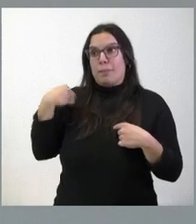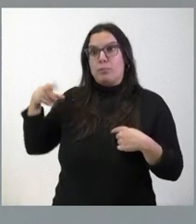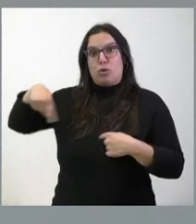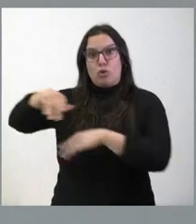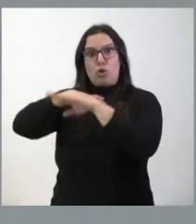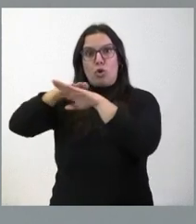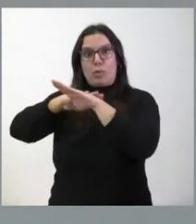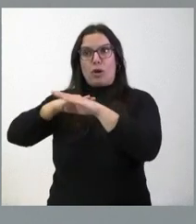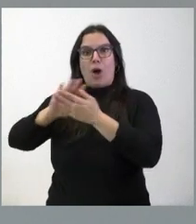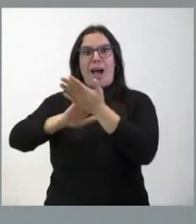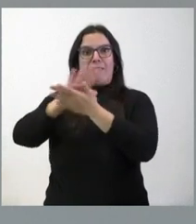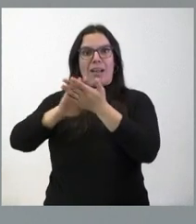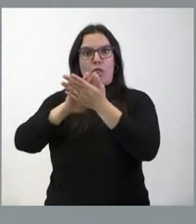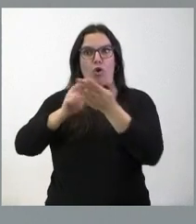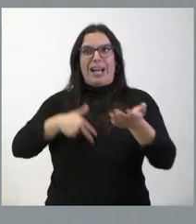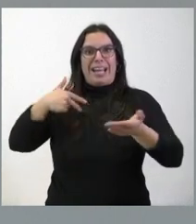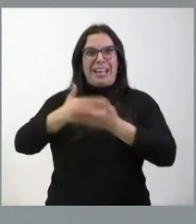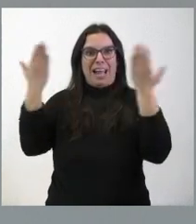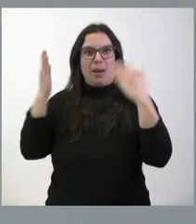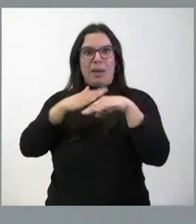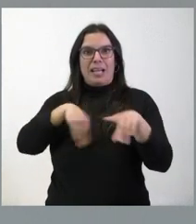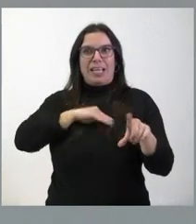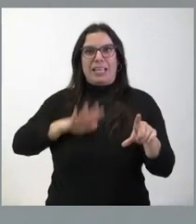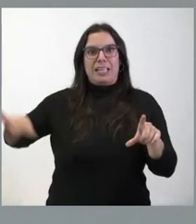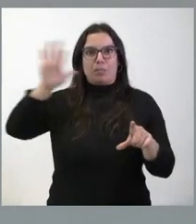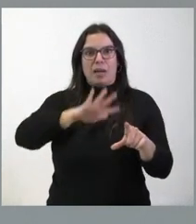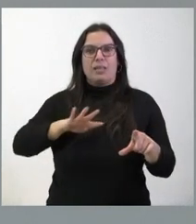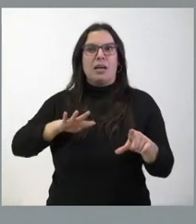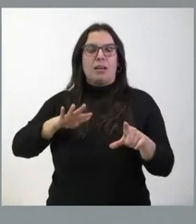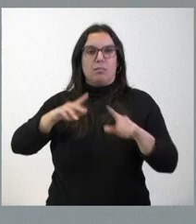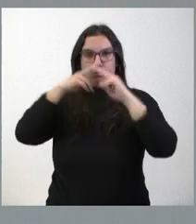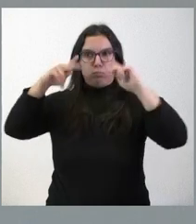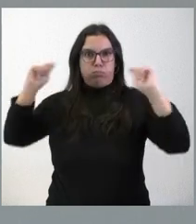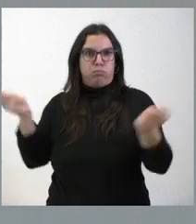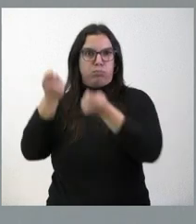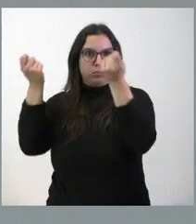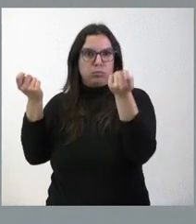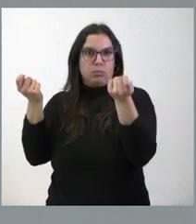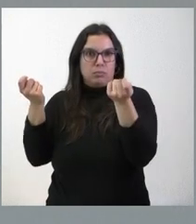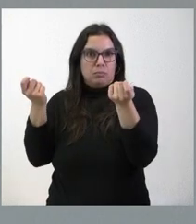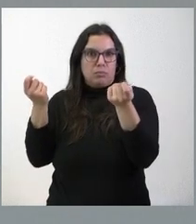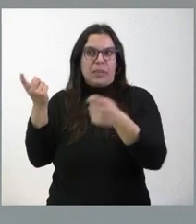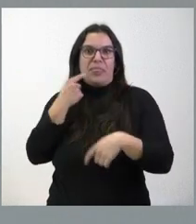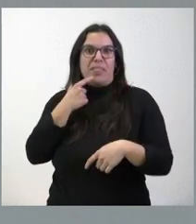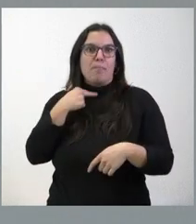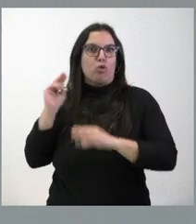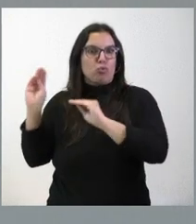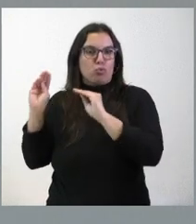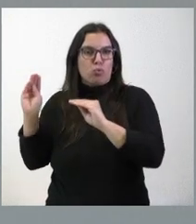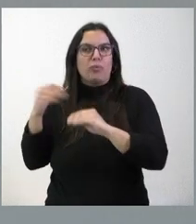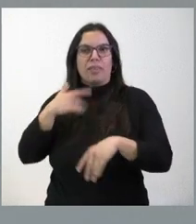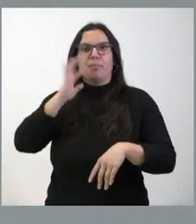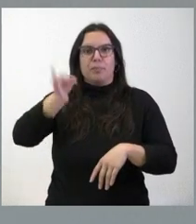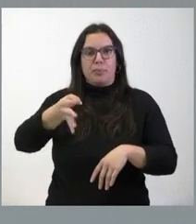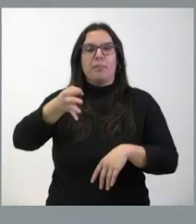hecho una referencia general para toda España y para todos los medios de comunicación que han tenido disposición de esa información de que, efectivamente,